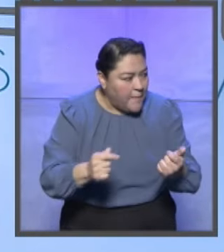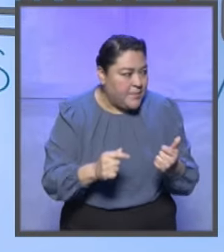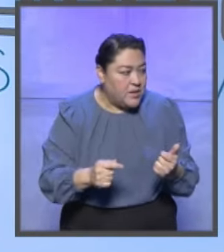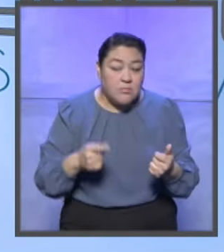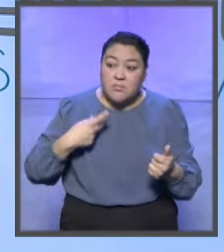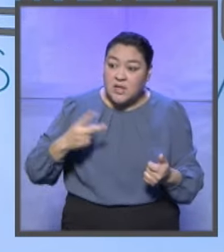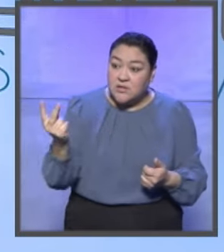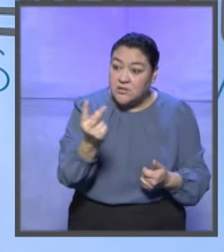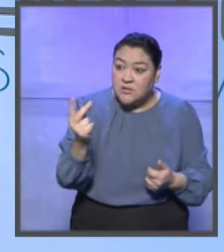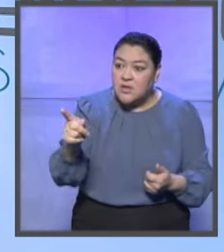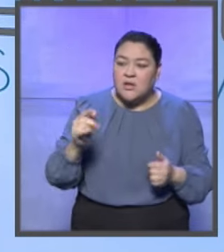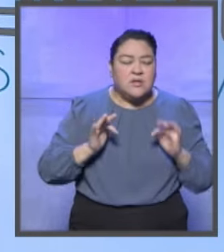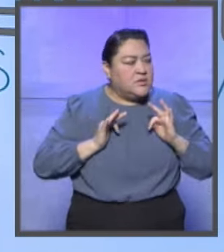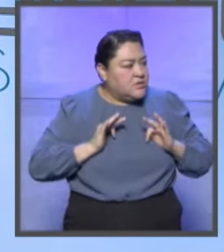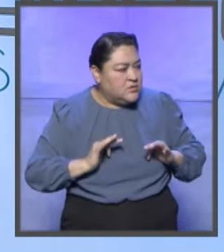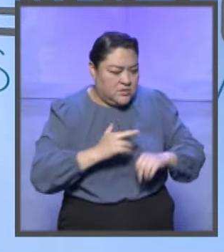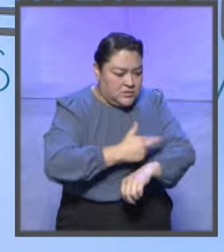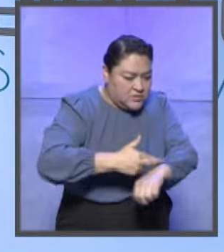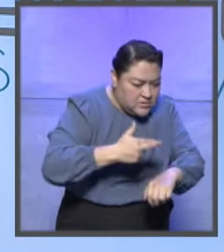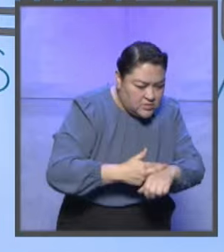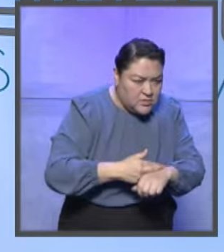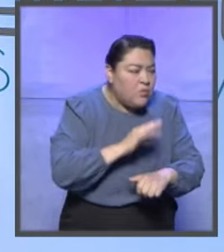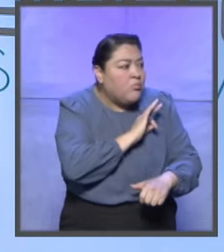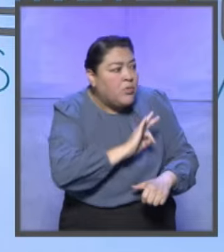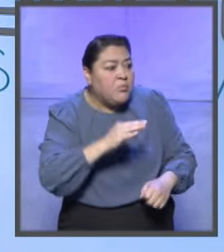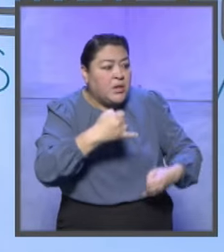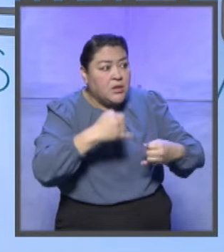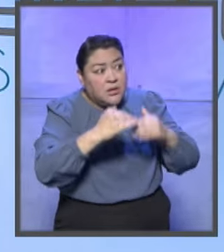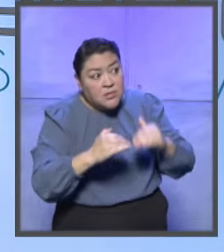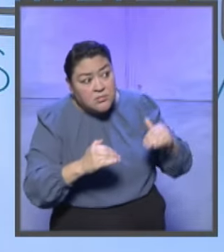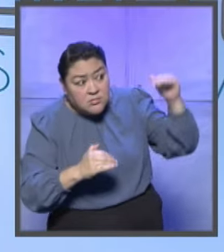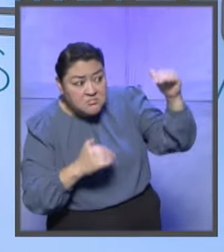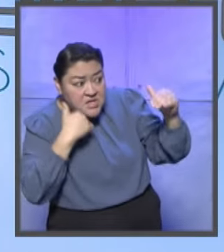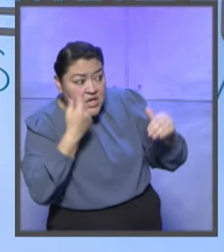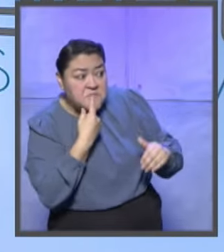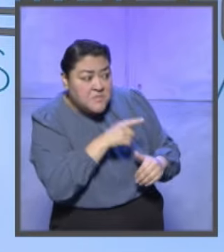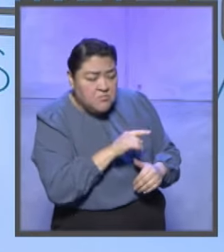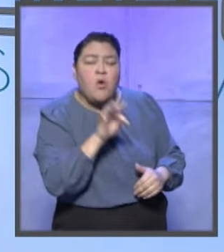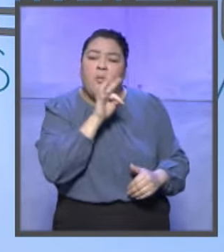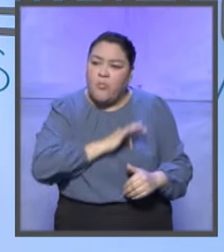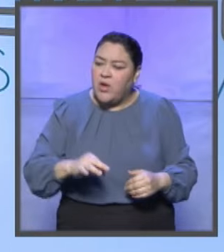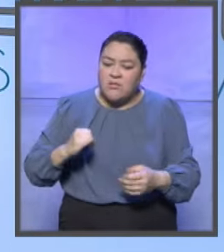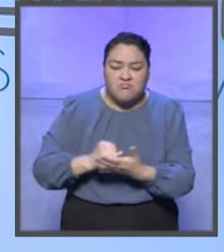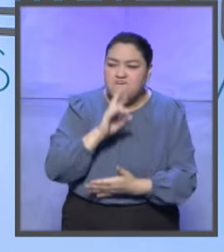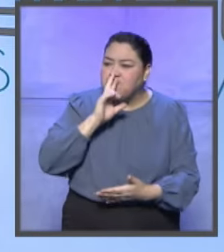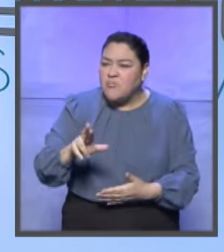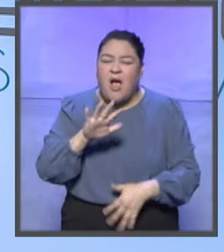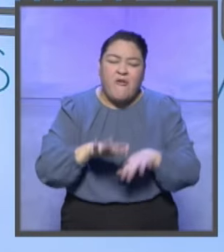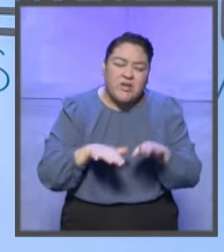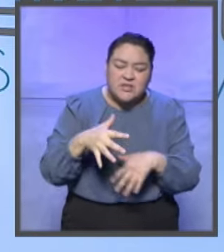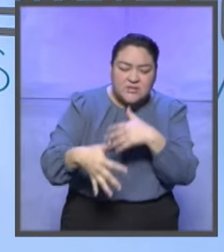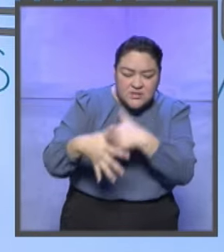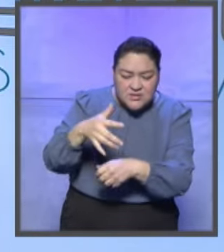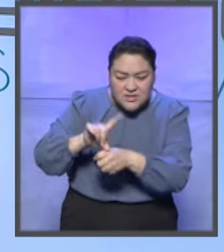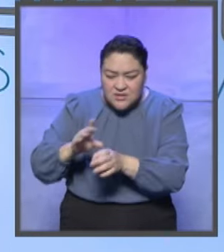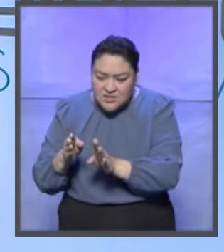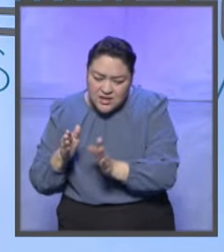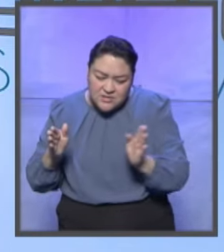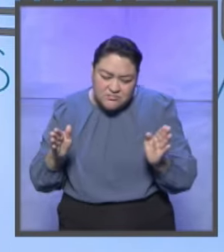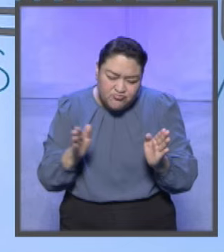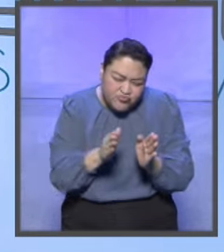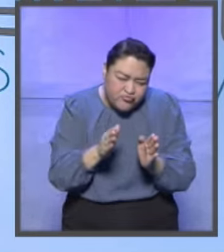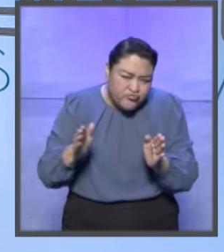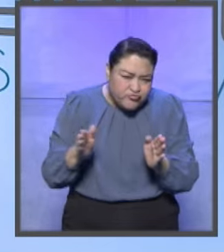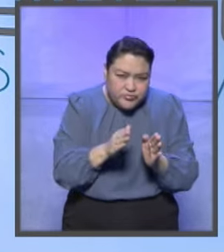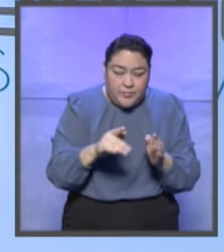que las partes también en su caso tengan oportunidad de acudir a sala superior, lo hacemos en promedio 15 días o hasta menos, esto es muy importante para